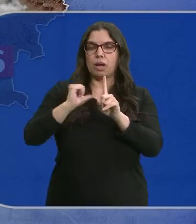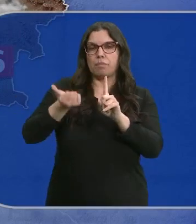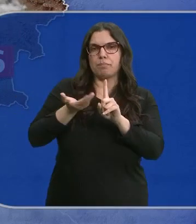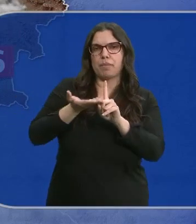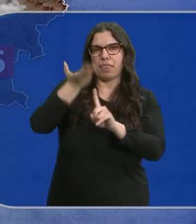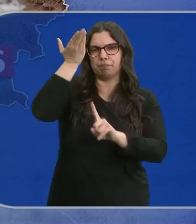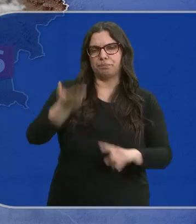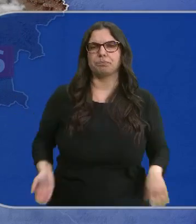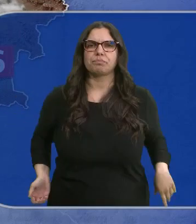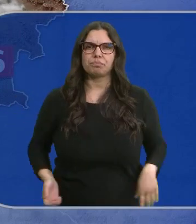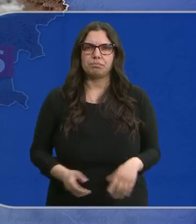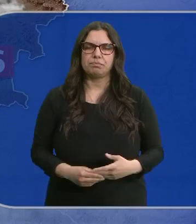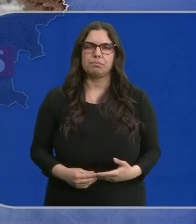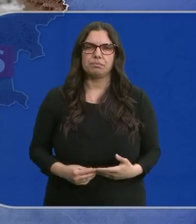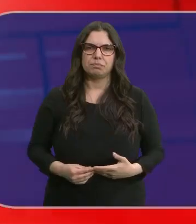continuarán en ascenso.